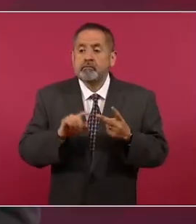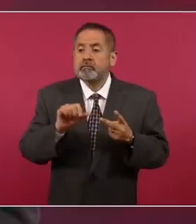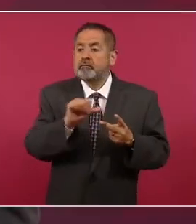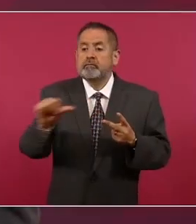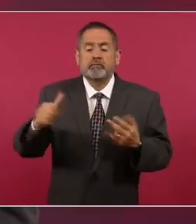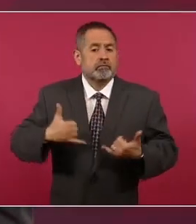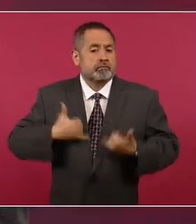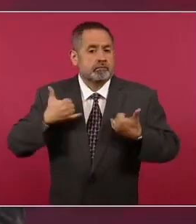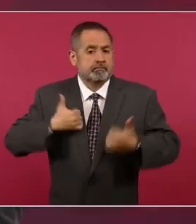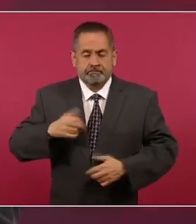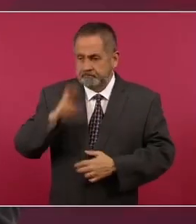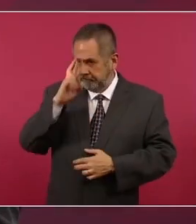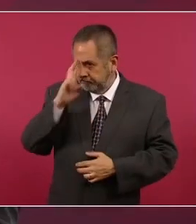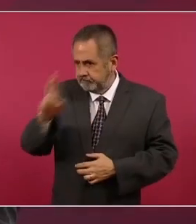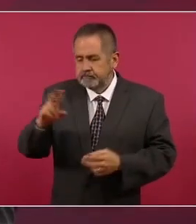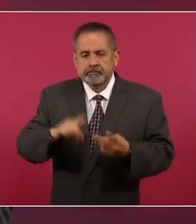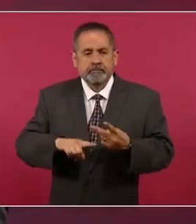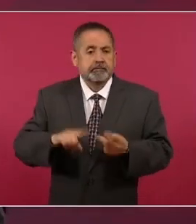a las mujeres